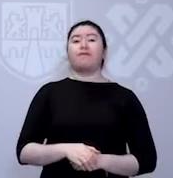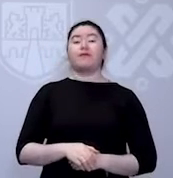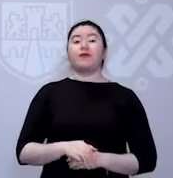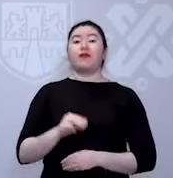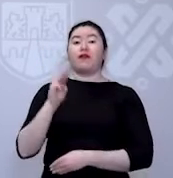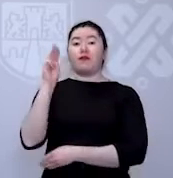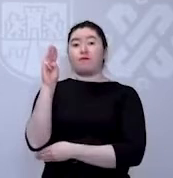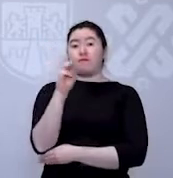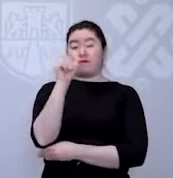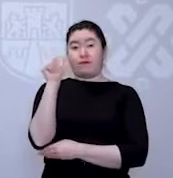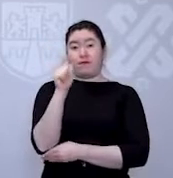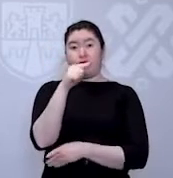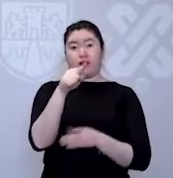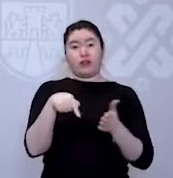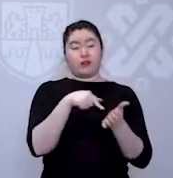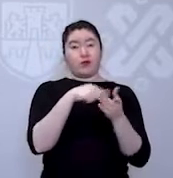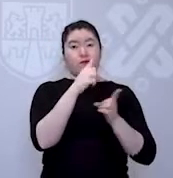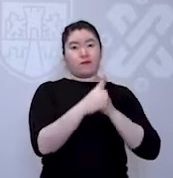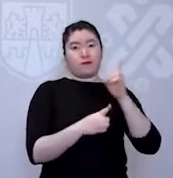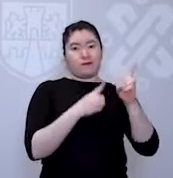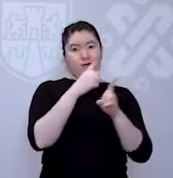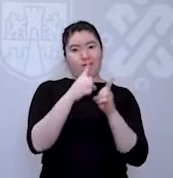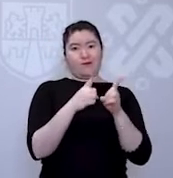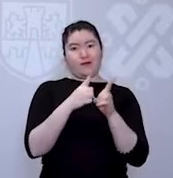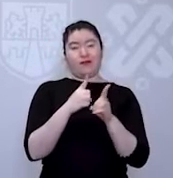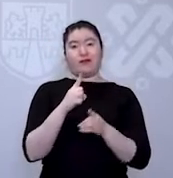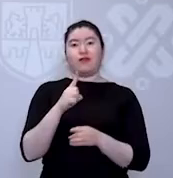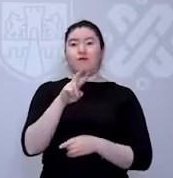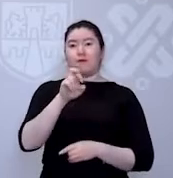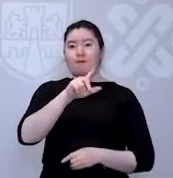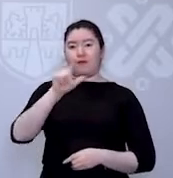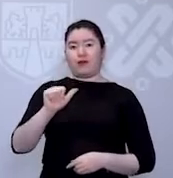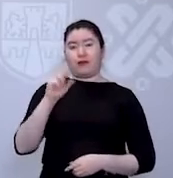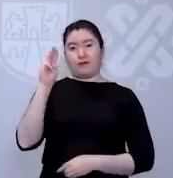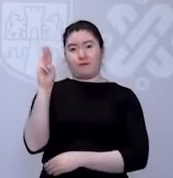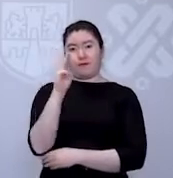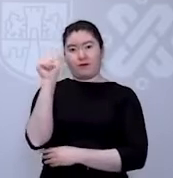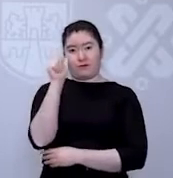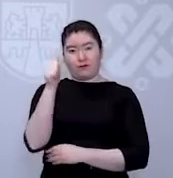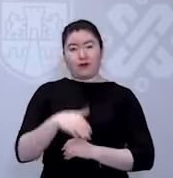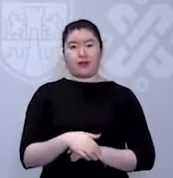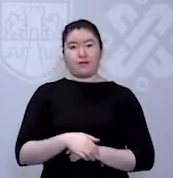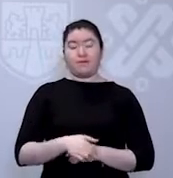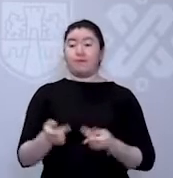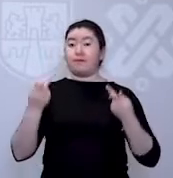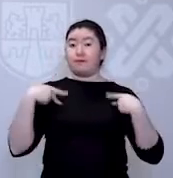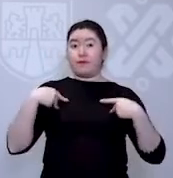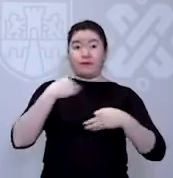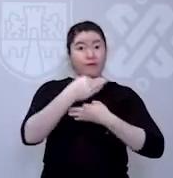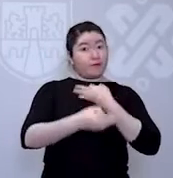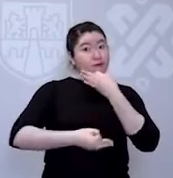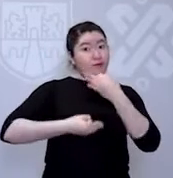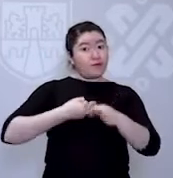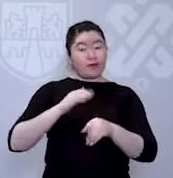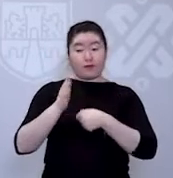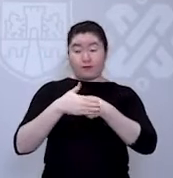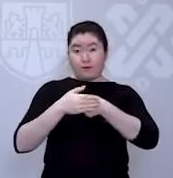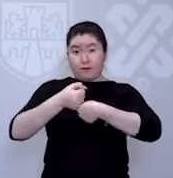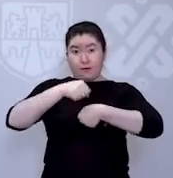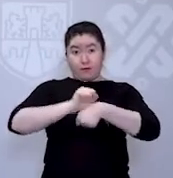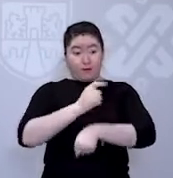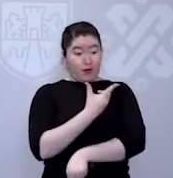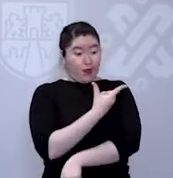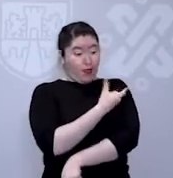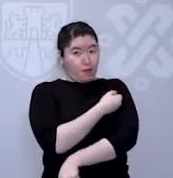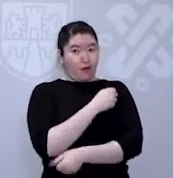Milpal. Estarán recibiendo todos los que van a recibir su vacuna la próxima semana un mensaje en su teléfono